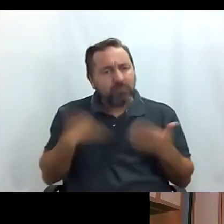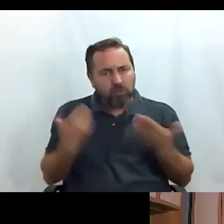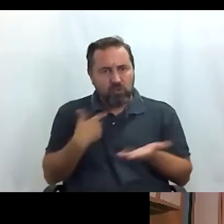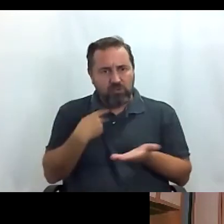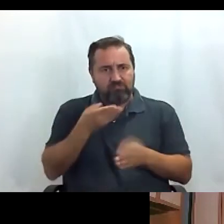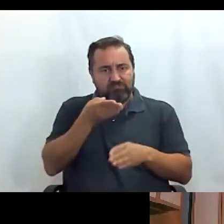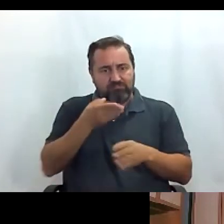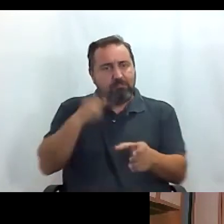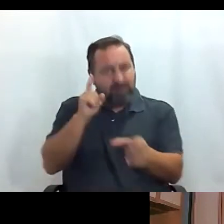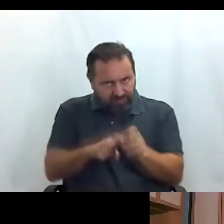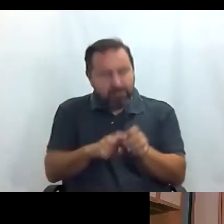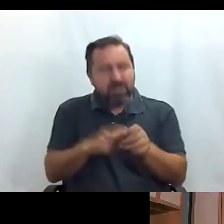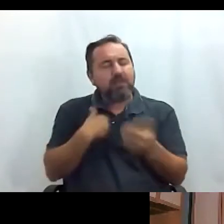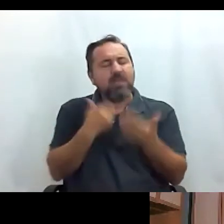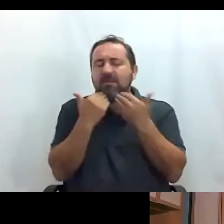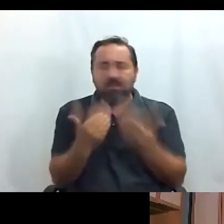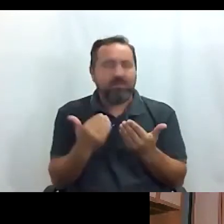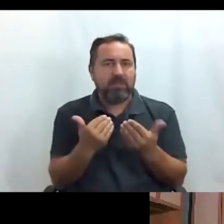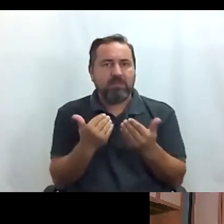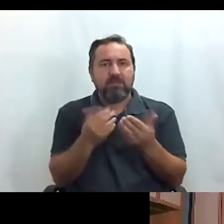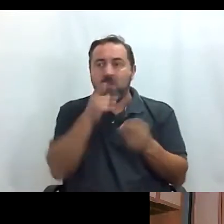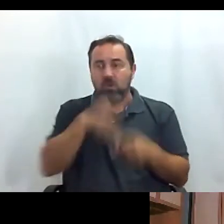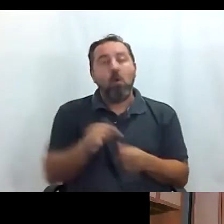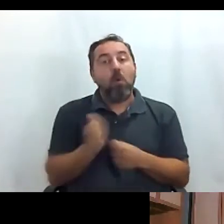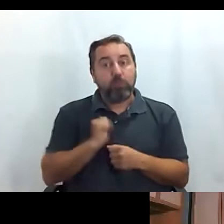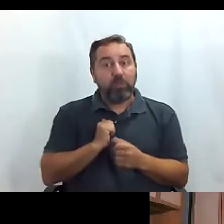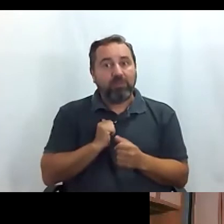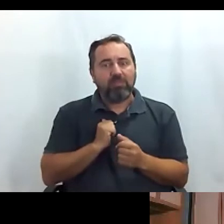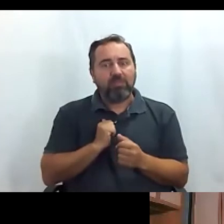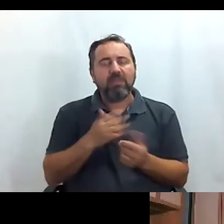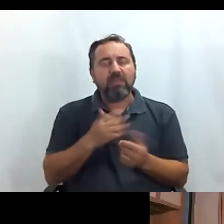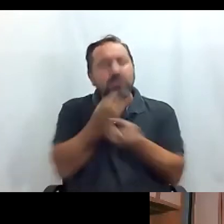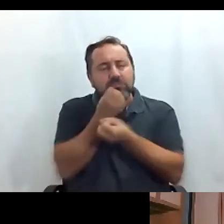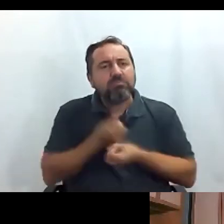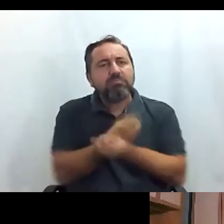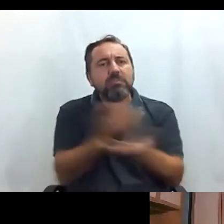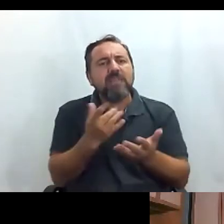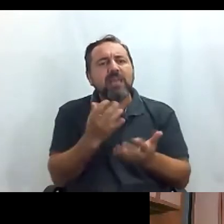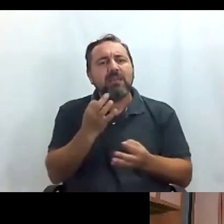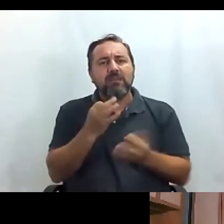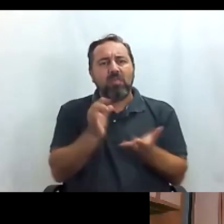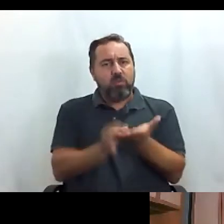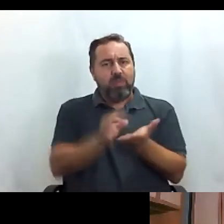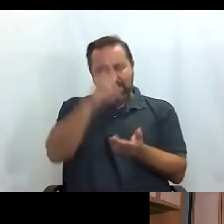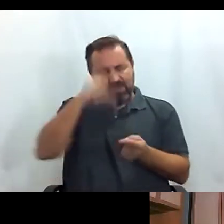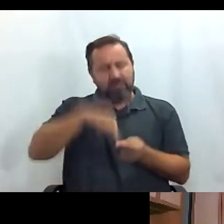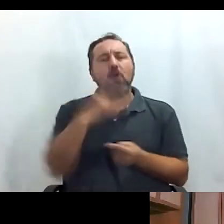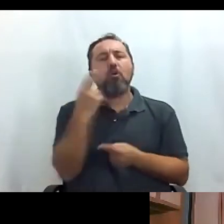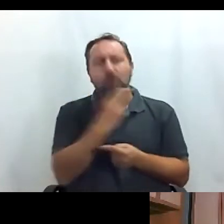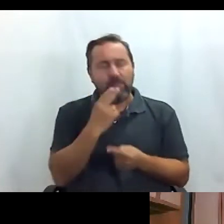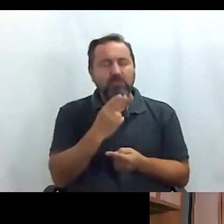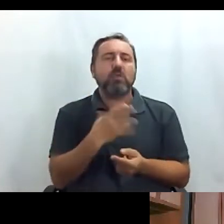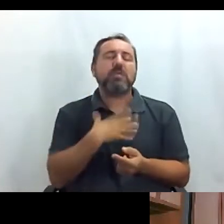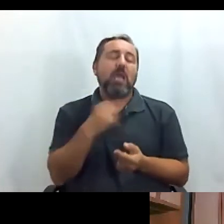aquí y os agradecemos tanto que nos des esta oportunidad es para transmitiros el compromiso que tiene la ciudad de Madrid y el alcalde